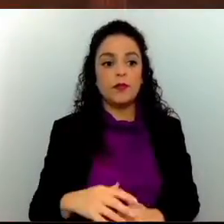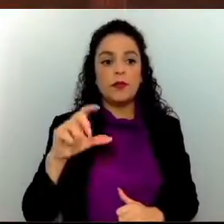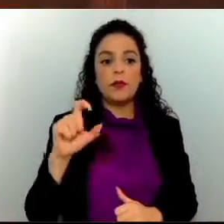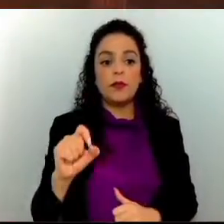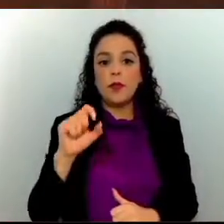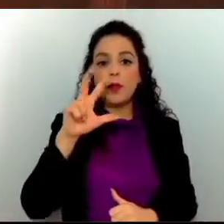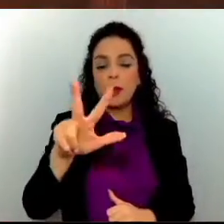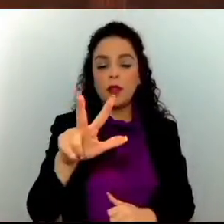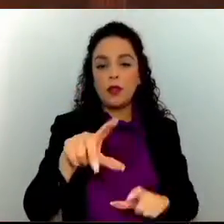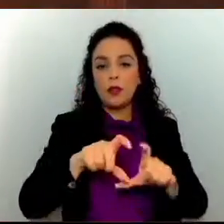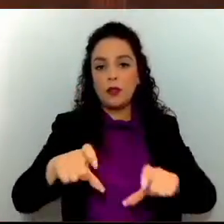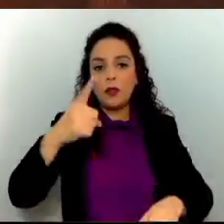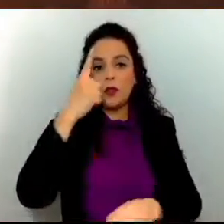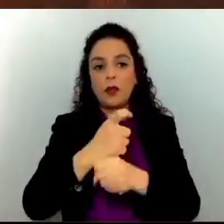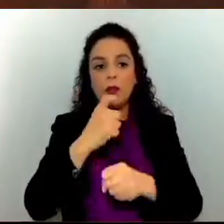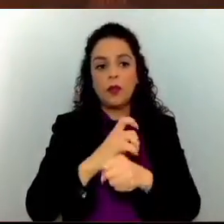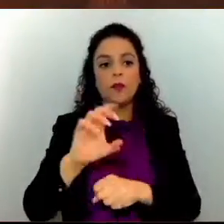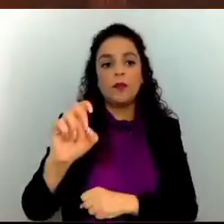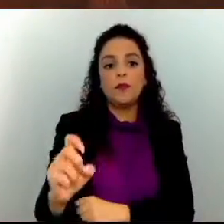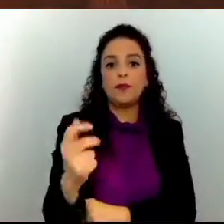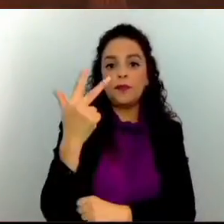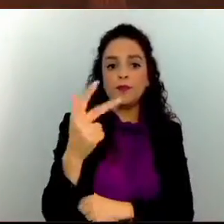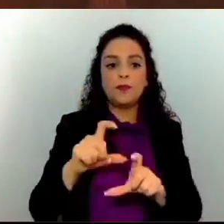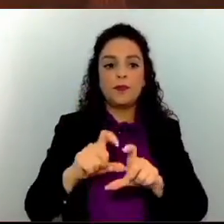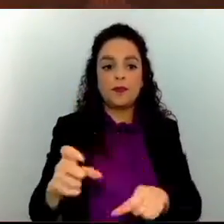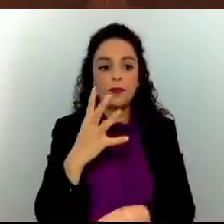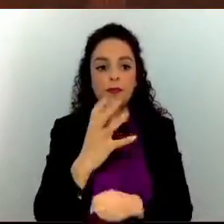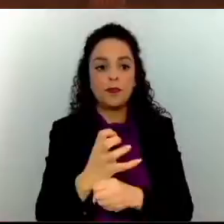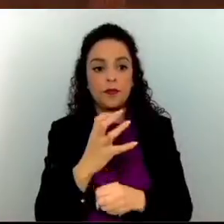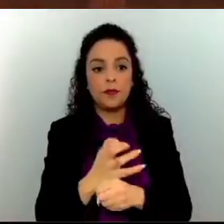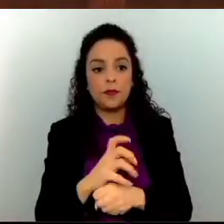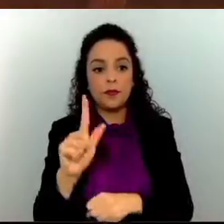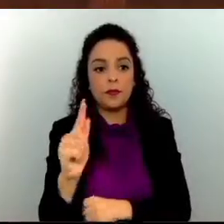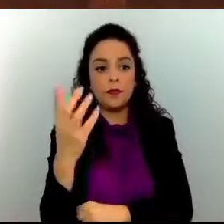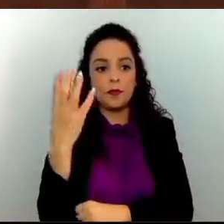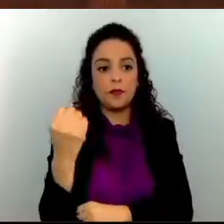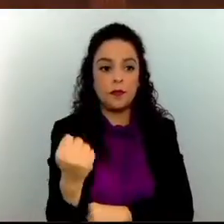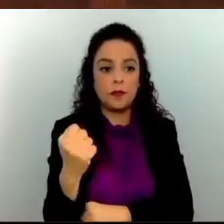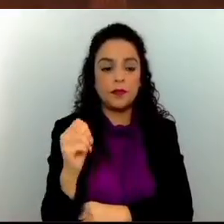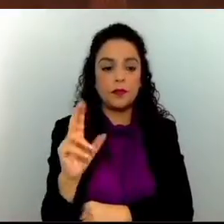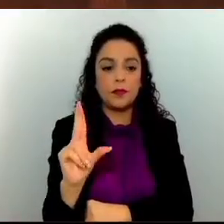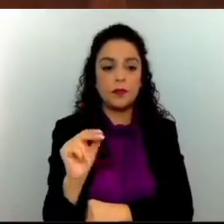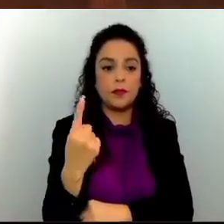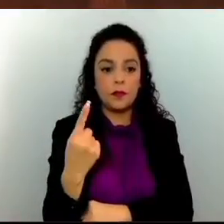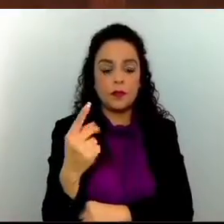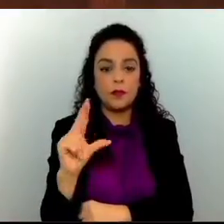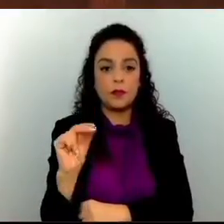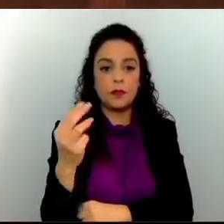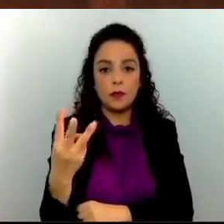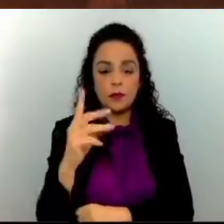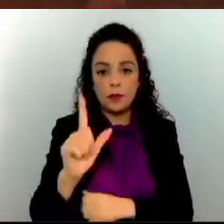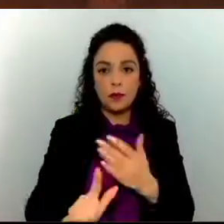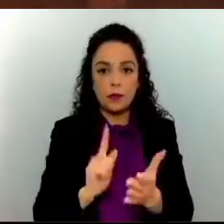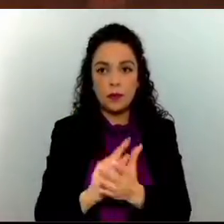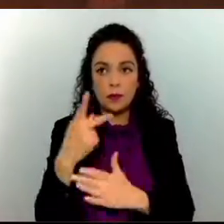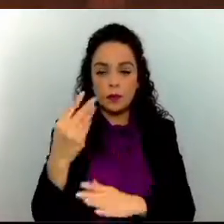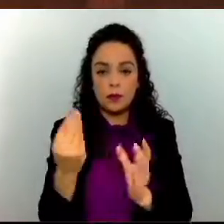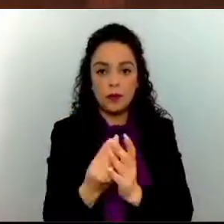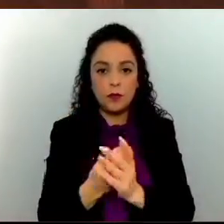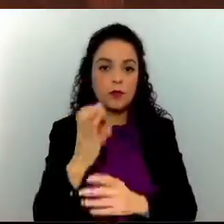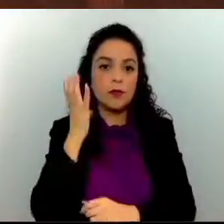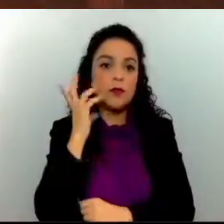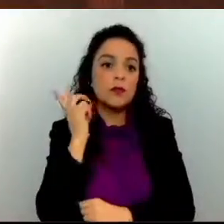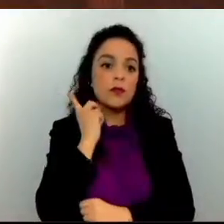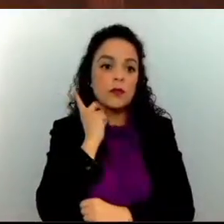1ª, 38, fracción 4ª, 79, 81 y 83 de la Ley Orgánica del Poder Legislativo,